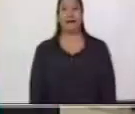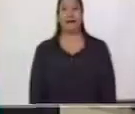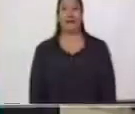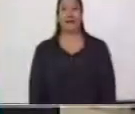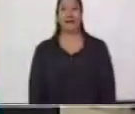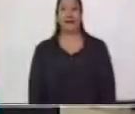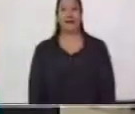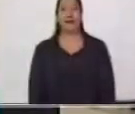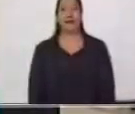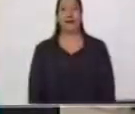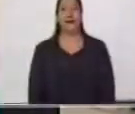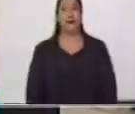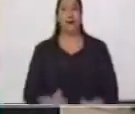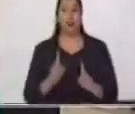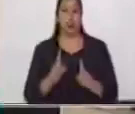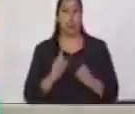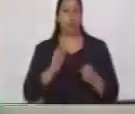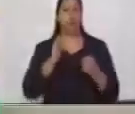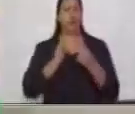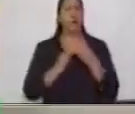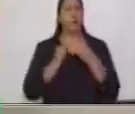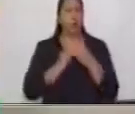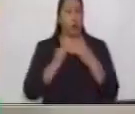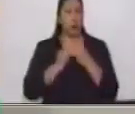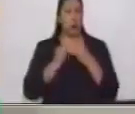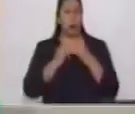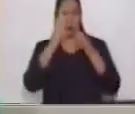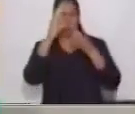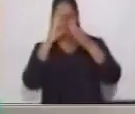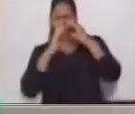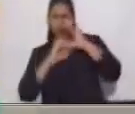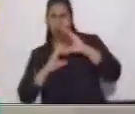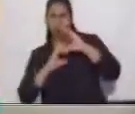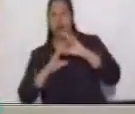En el último espacio vamos a colocar ¿Qué he aprendido?